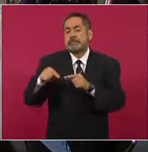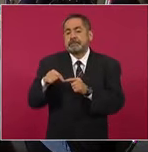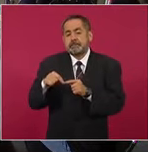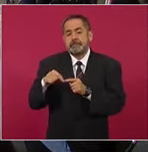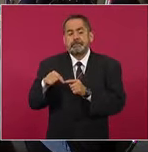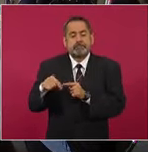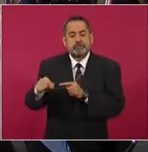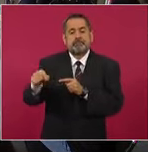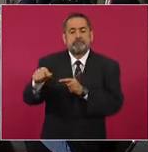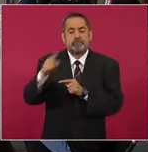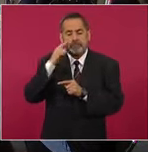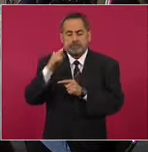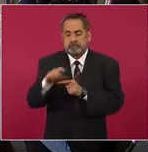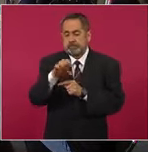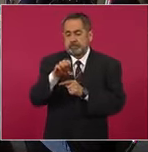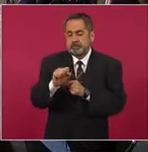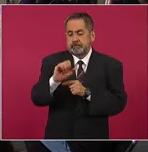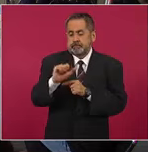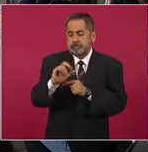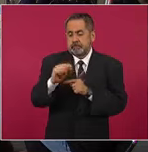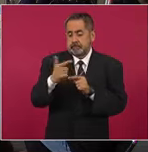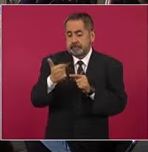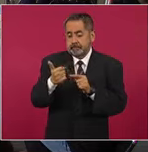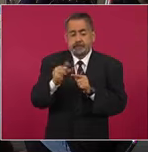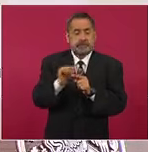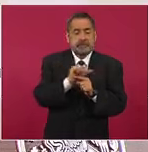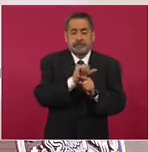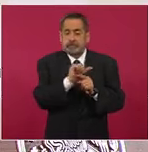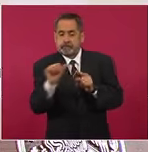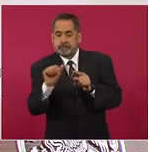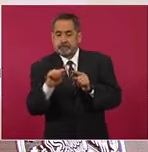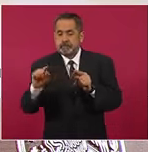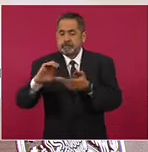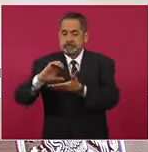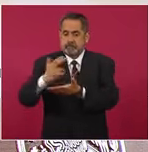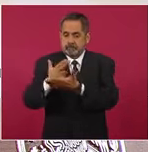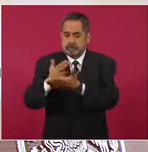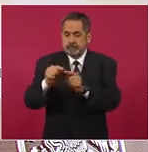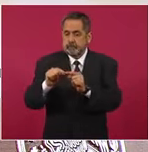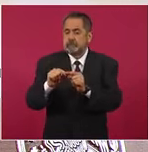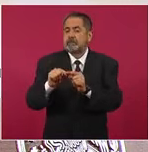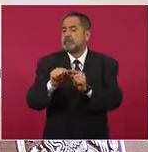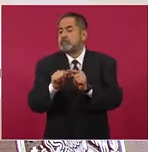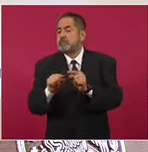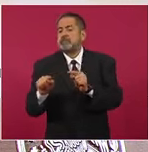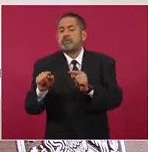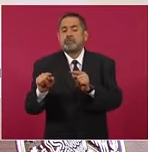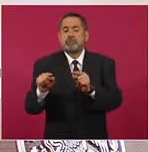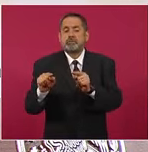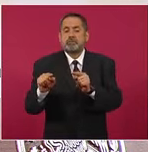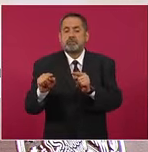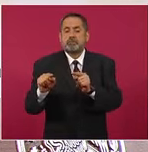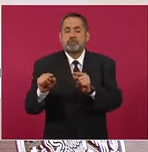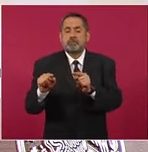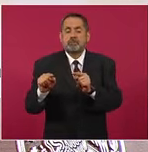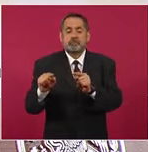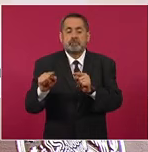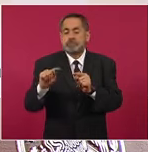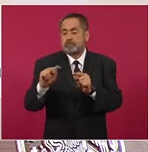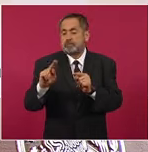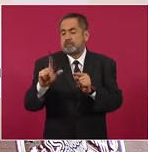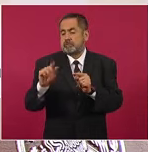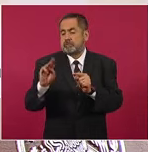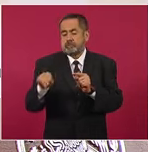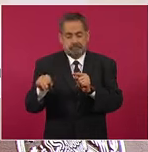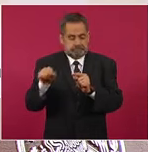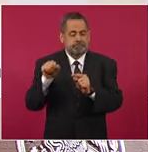Escárcega-Chetumal y Chetumal-Tulum.